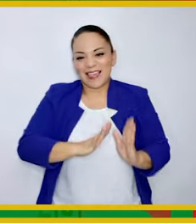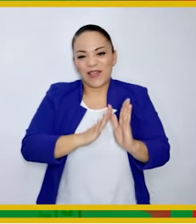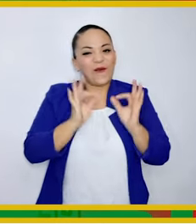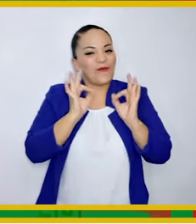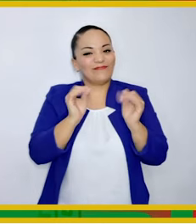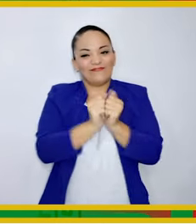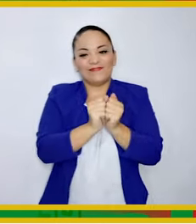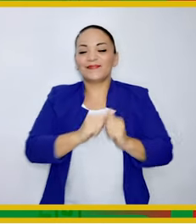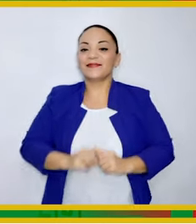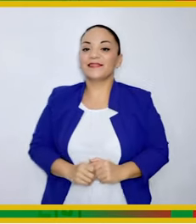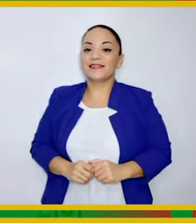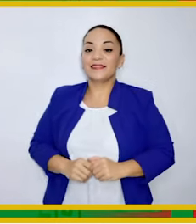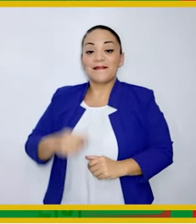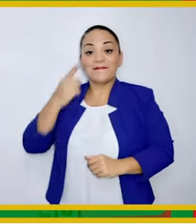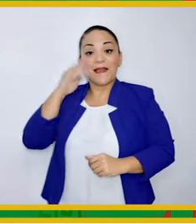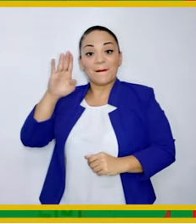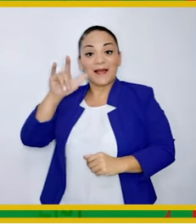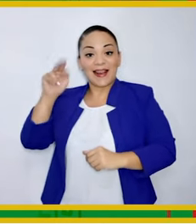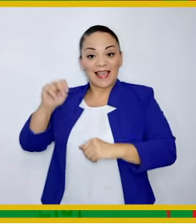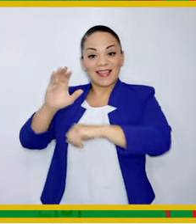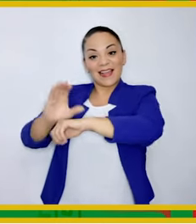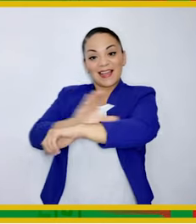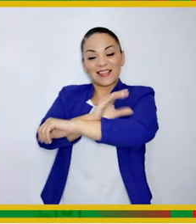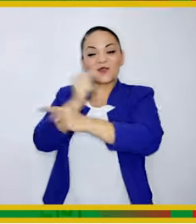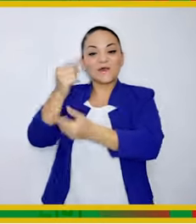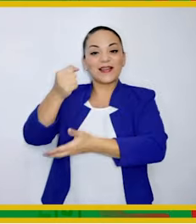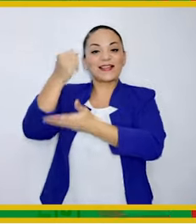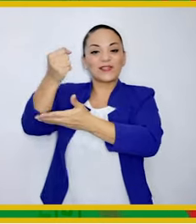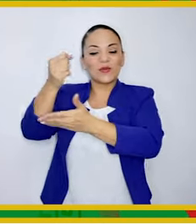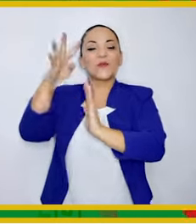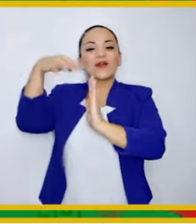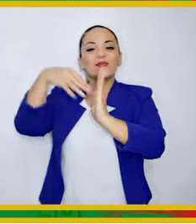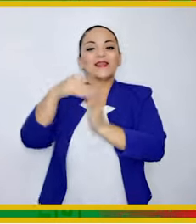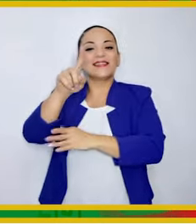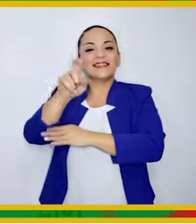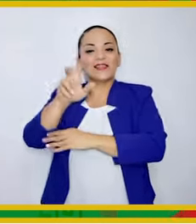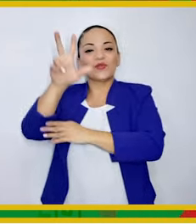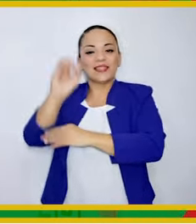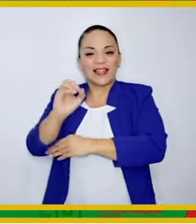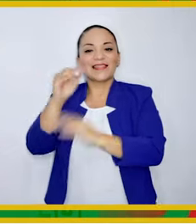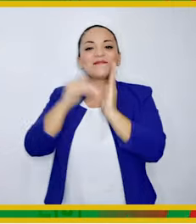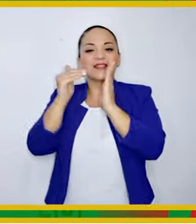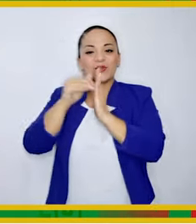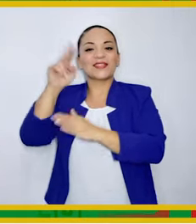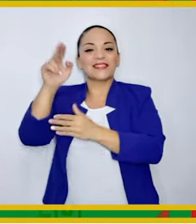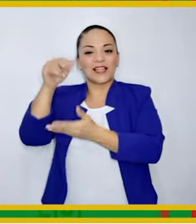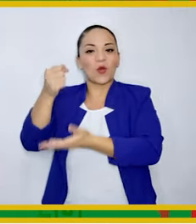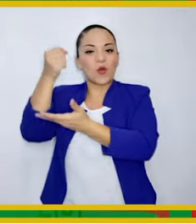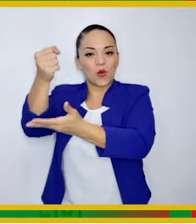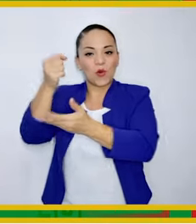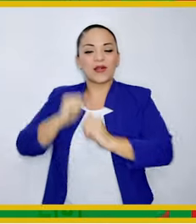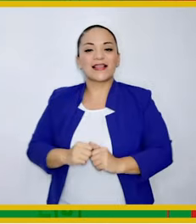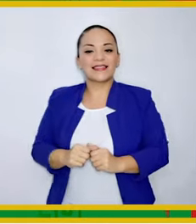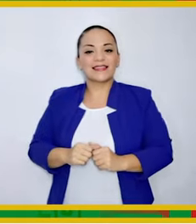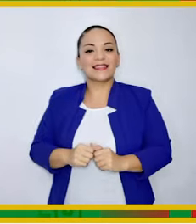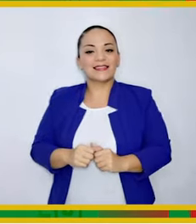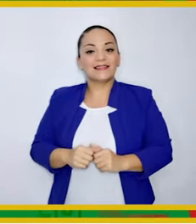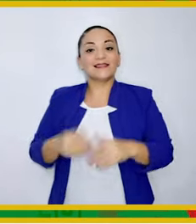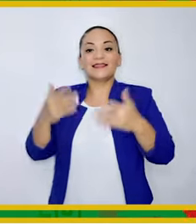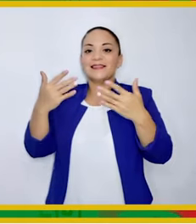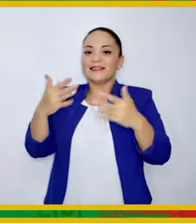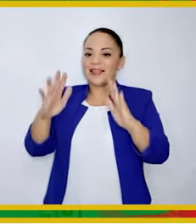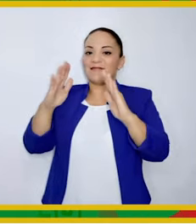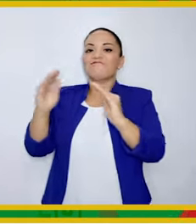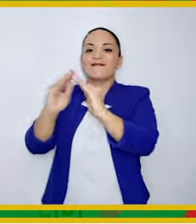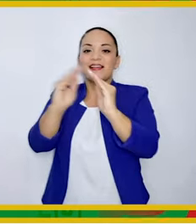En Belén de Carrillo Con una inversión de 4.130 millones de colones